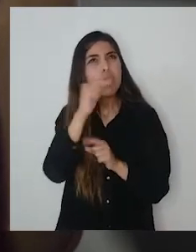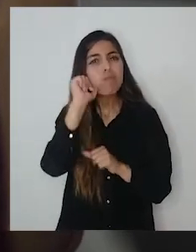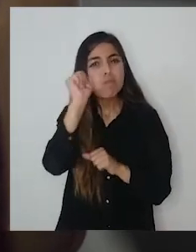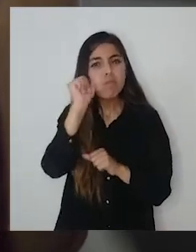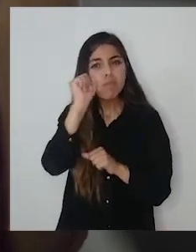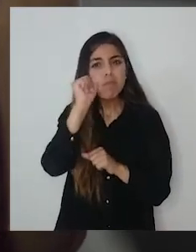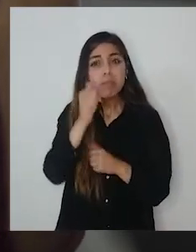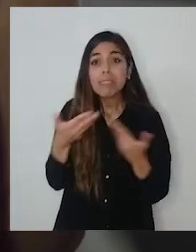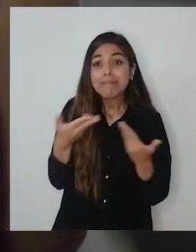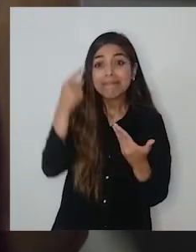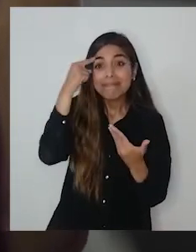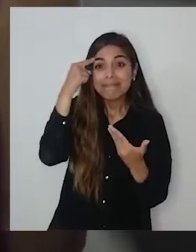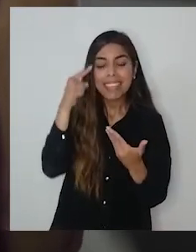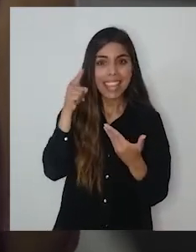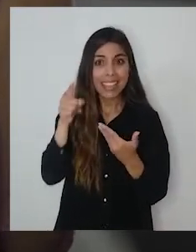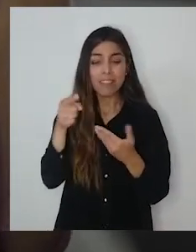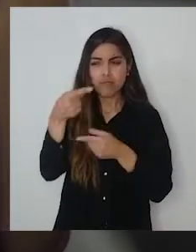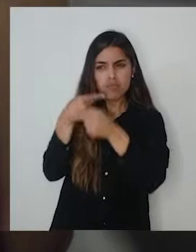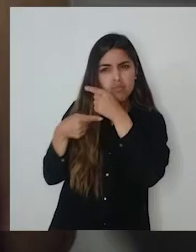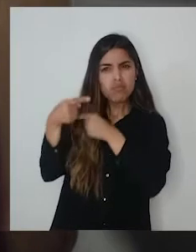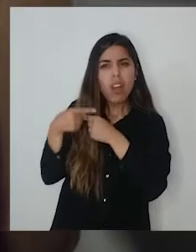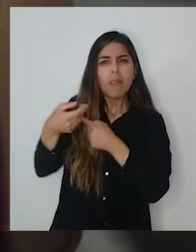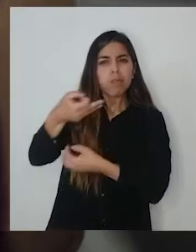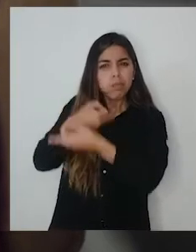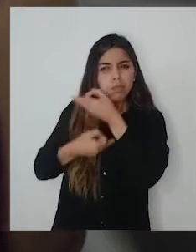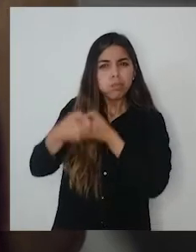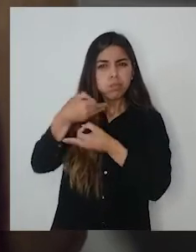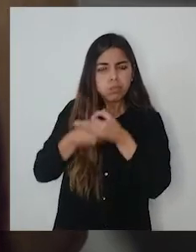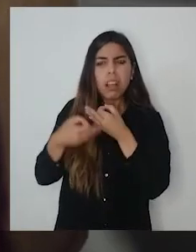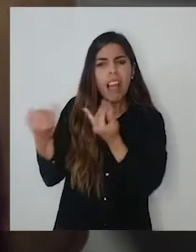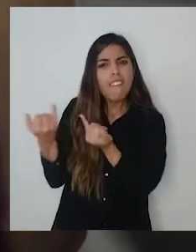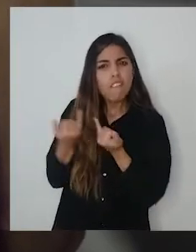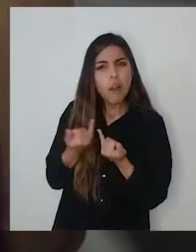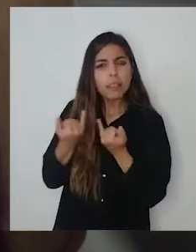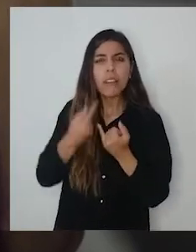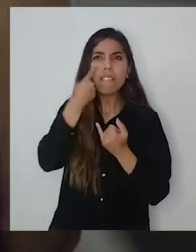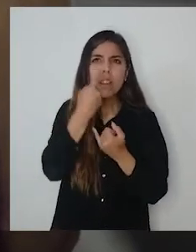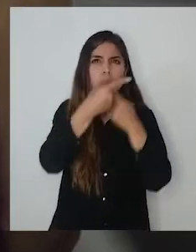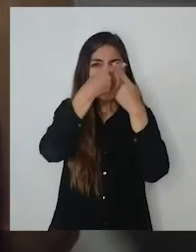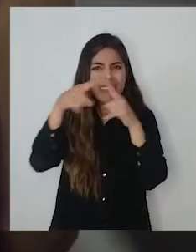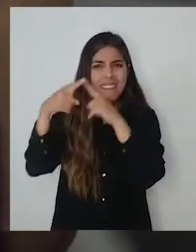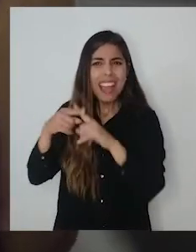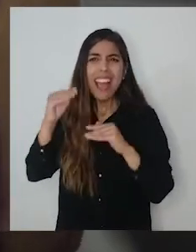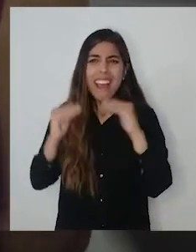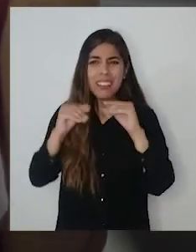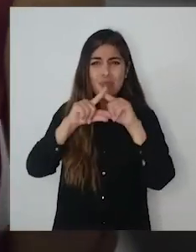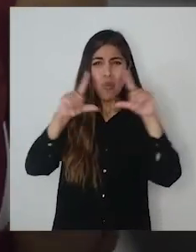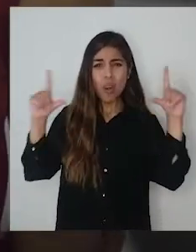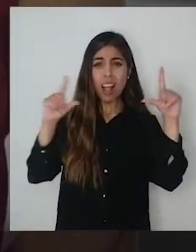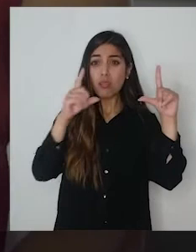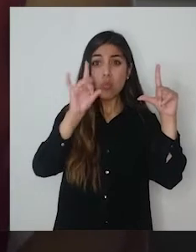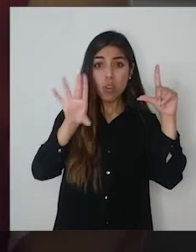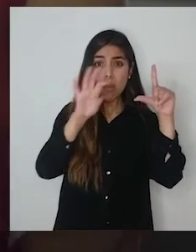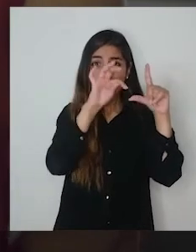con el mural respecto a él. Junto a eso, se hizo un levantamiento de todas las alteraciones que tenía el mural, porque no solo